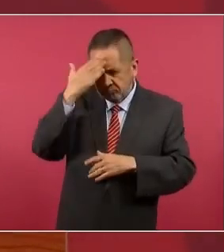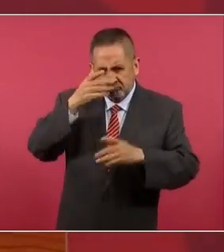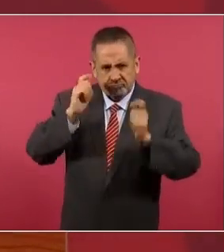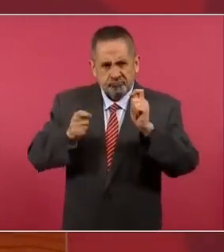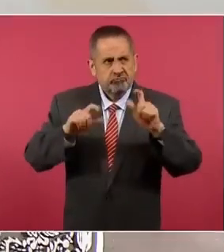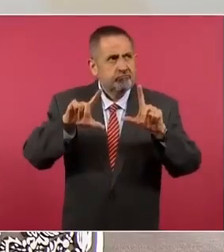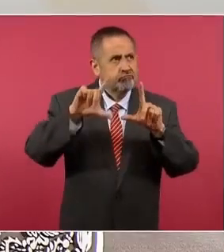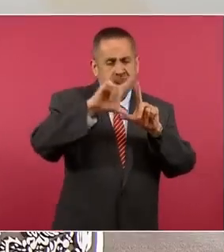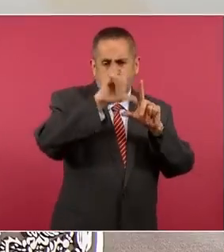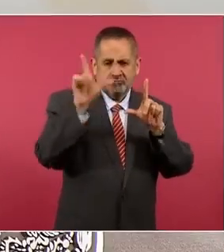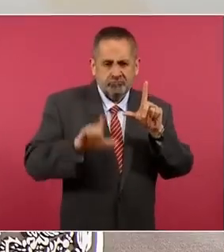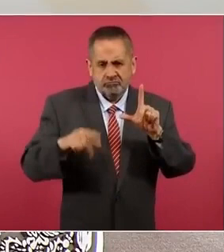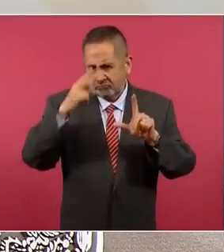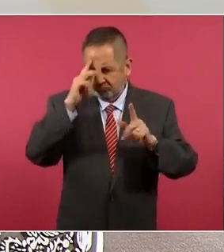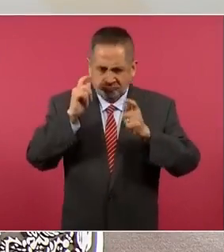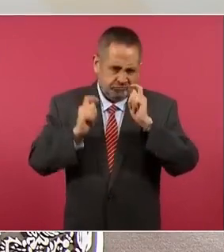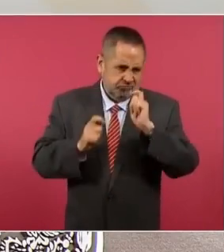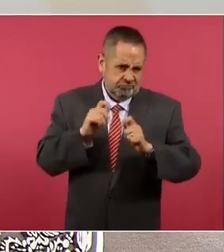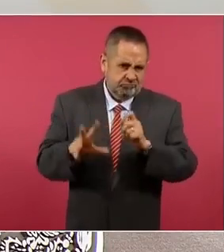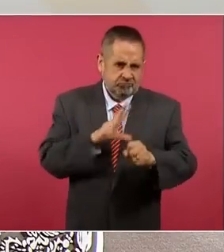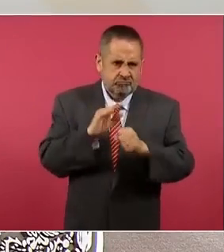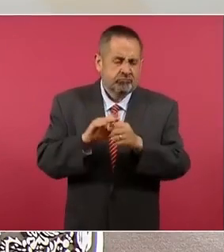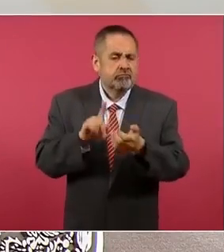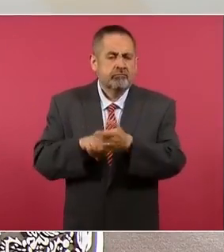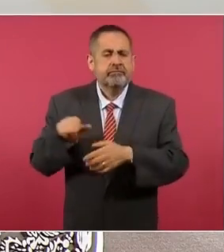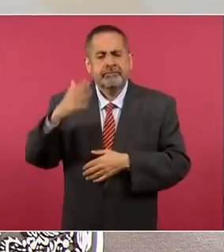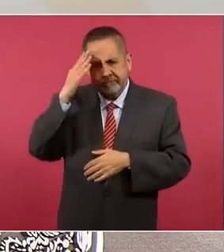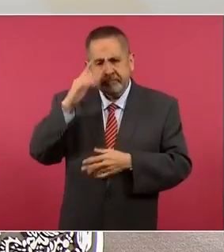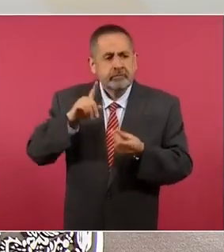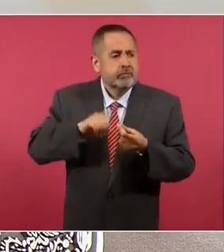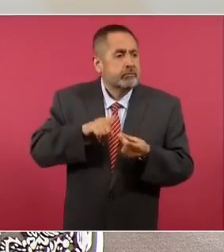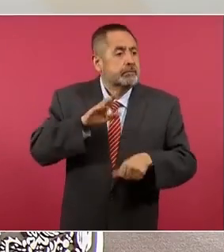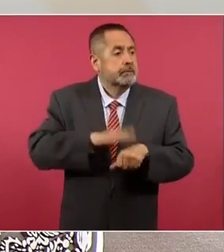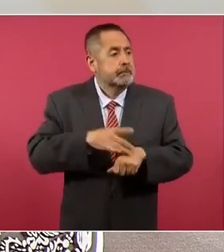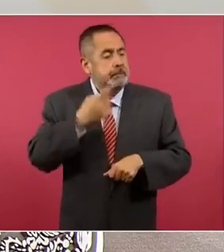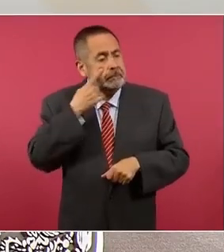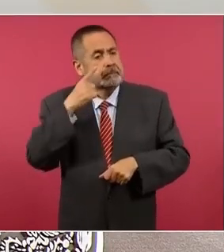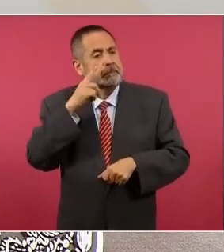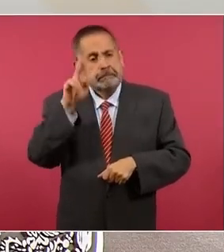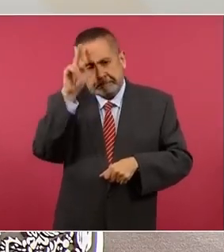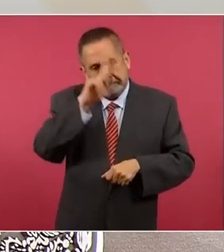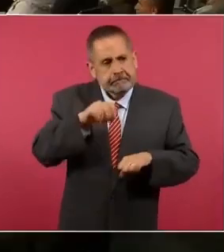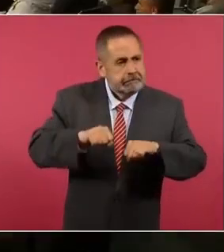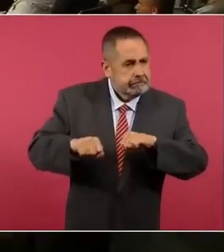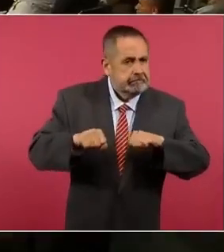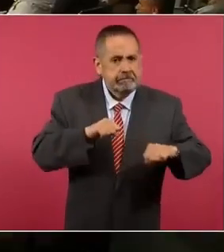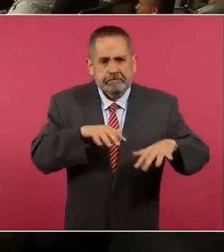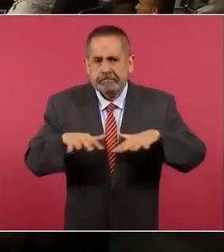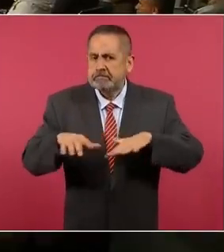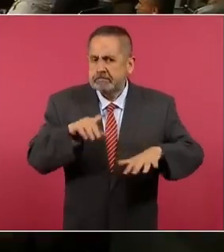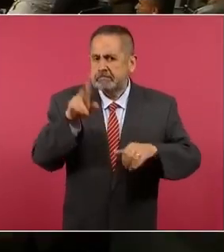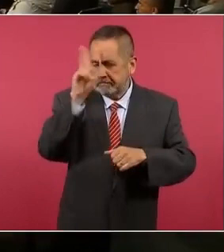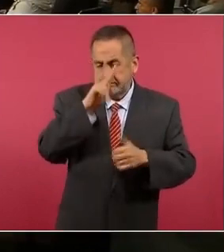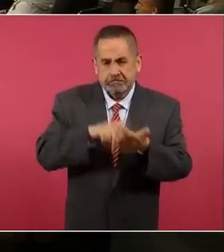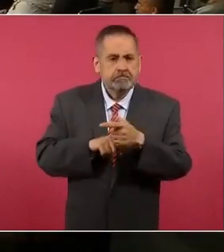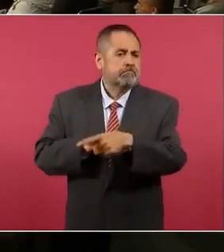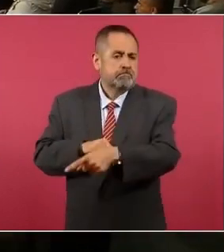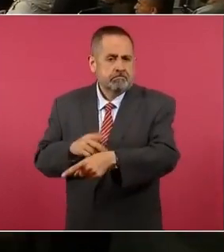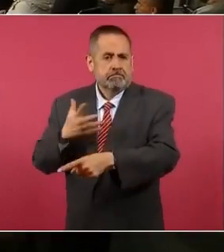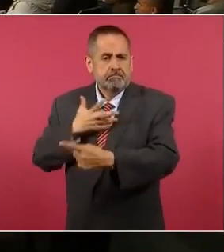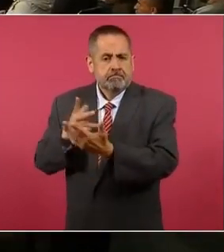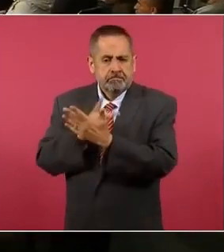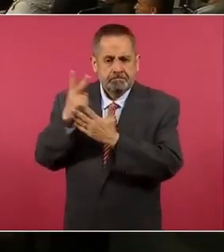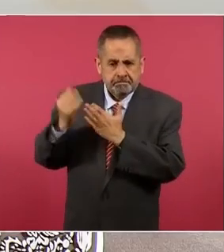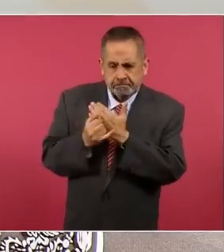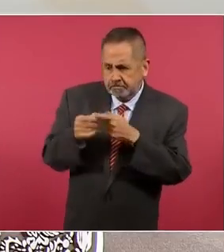la República Mexicana, evidentemente cuál es la zona de mayor riesgo, de alta sismicidad. Y sí hay un proyecto que